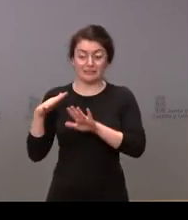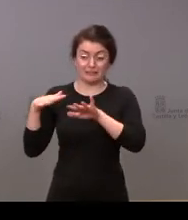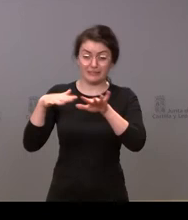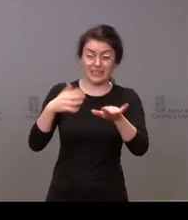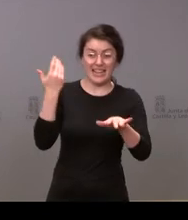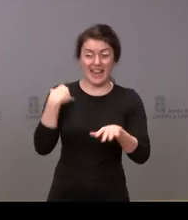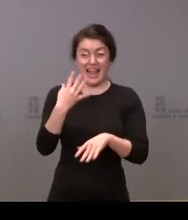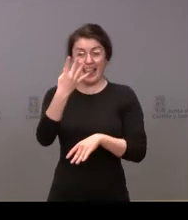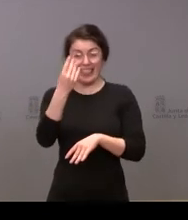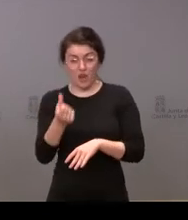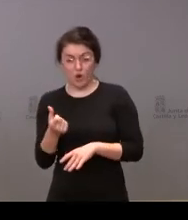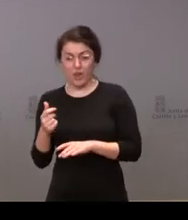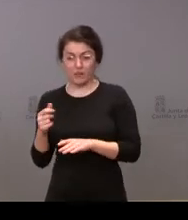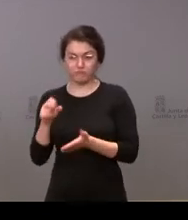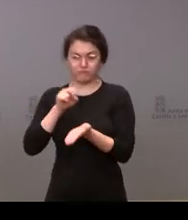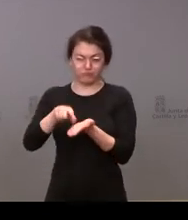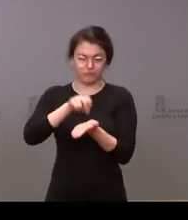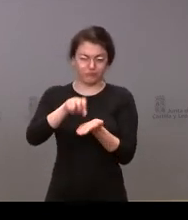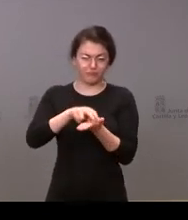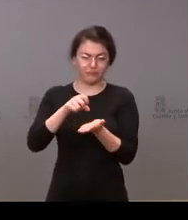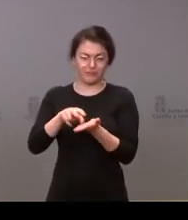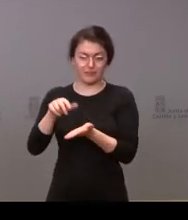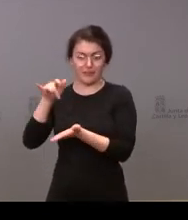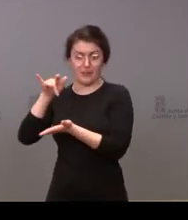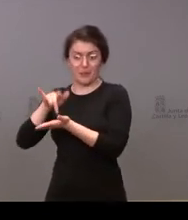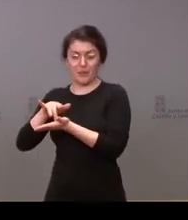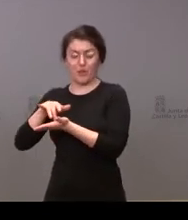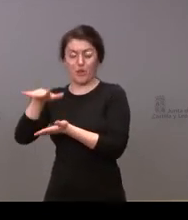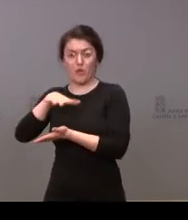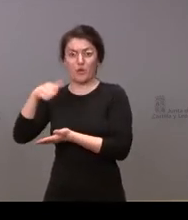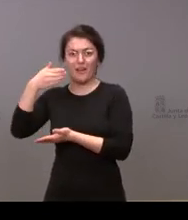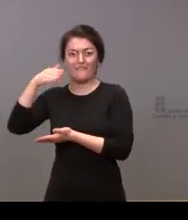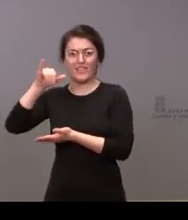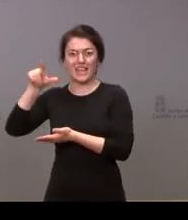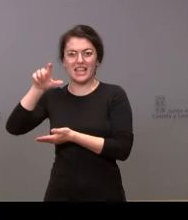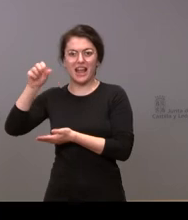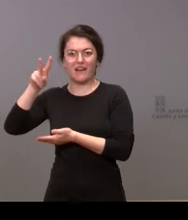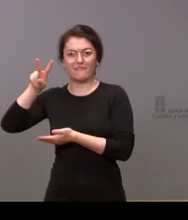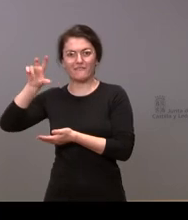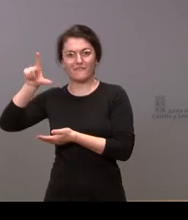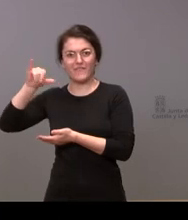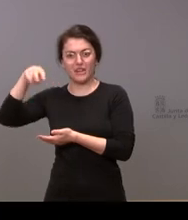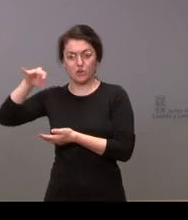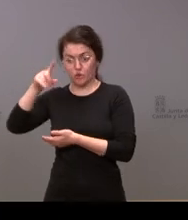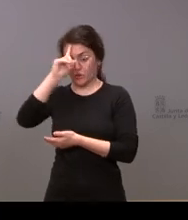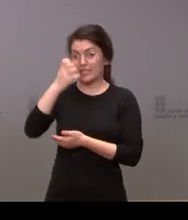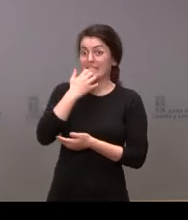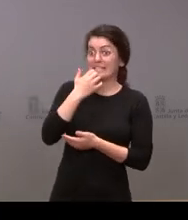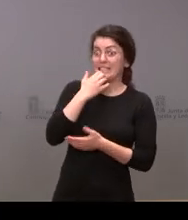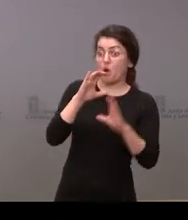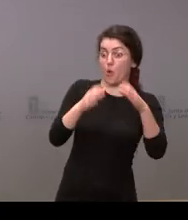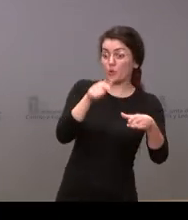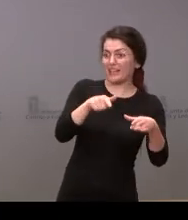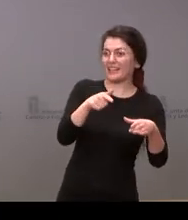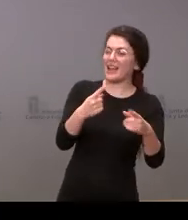Villablino no sé si está previsto por parte de la Junta que el consejero o algún otro representante se acerque para recibirlos o reunirse con ellos